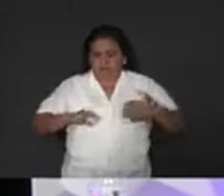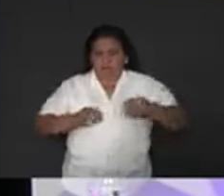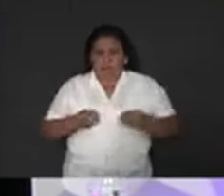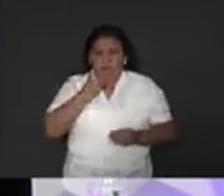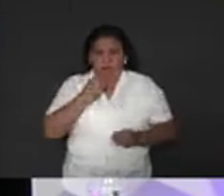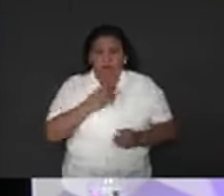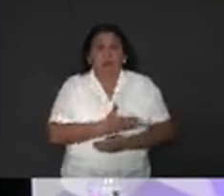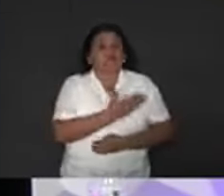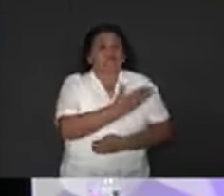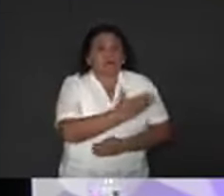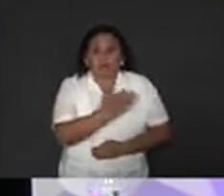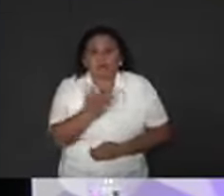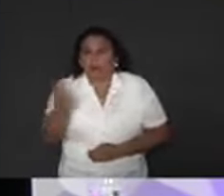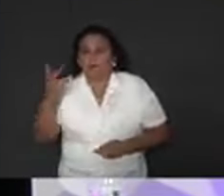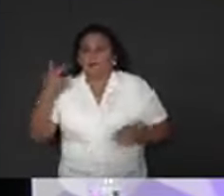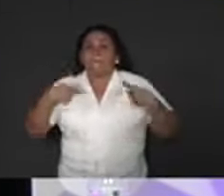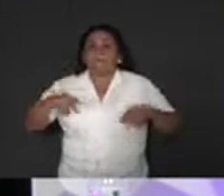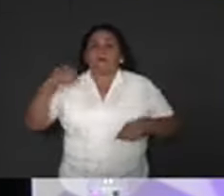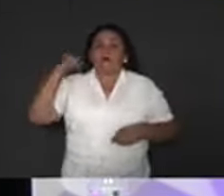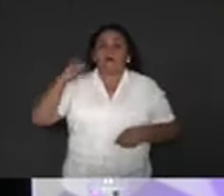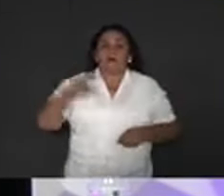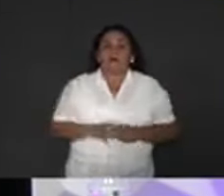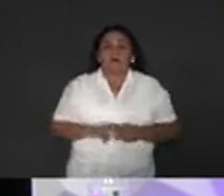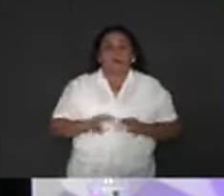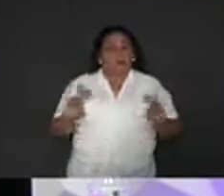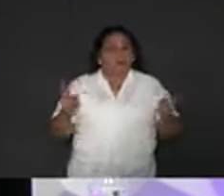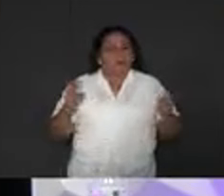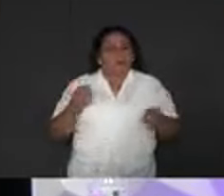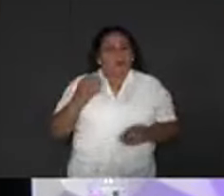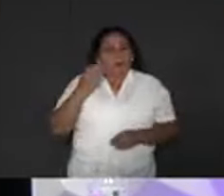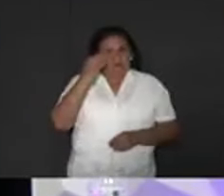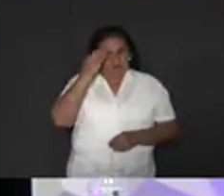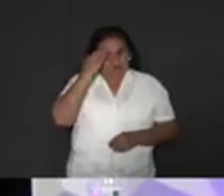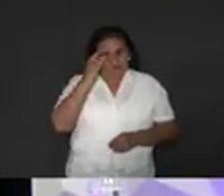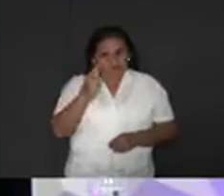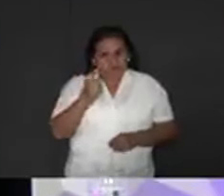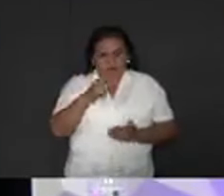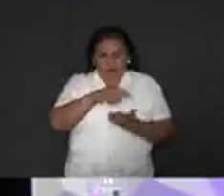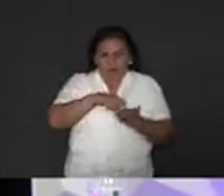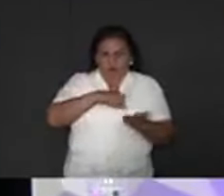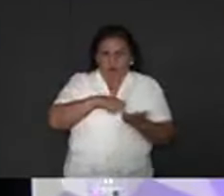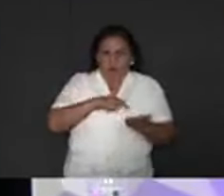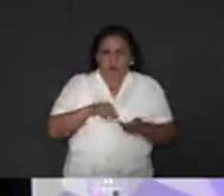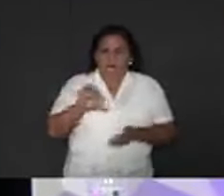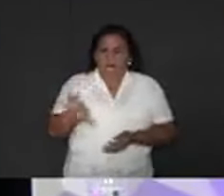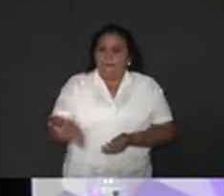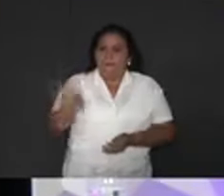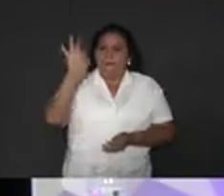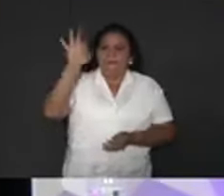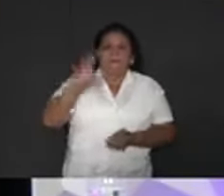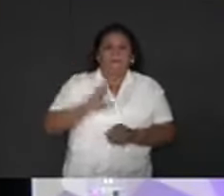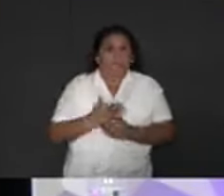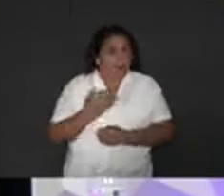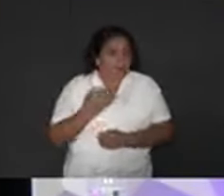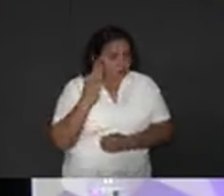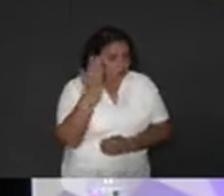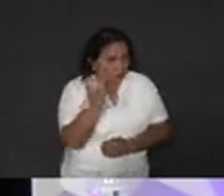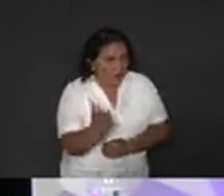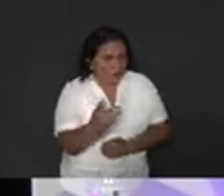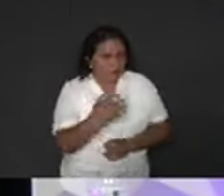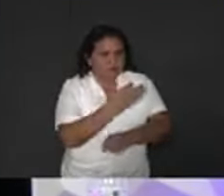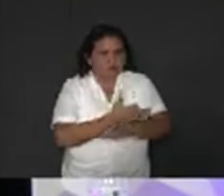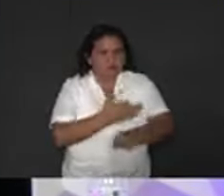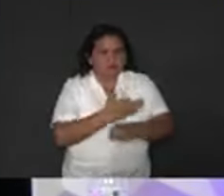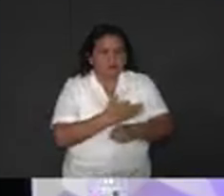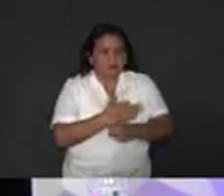le pido a los ciudadanos de Yucatán, no vendan su conciencia. Con el voto vamos a elegir el futuro de nuestra familia y vale mucho más que